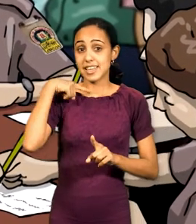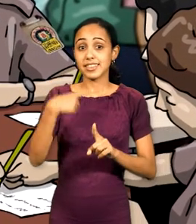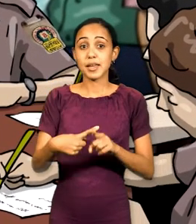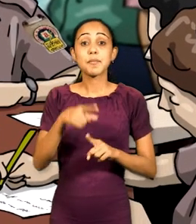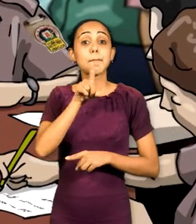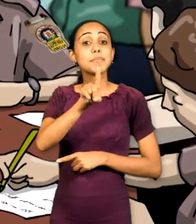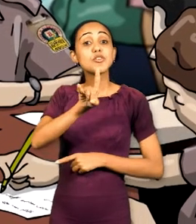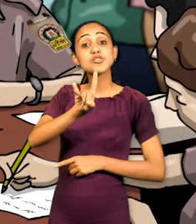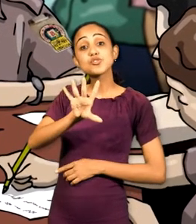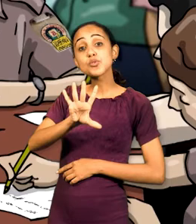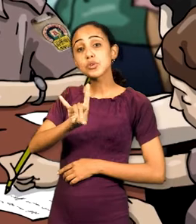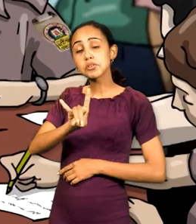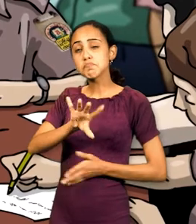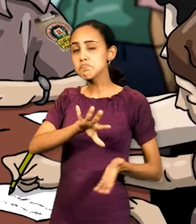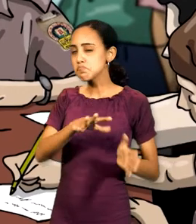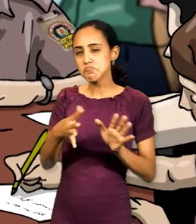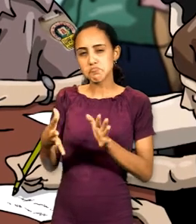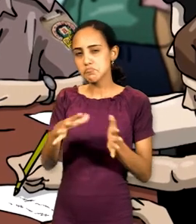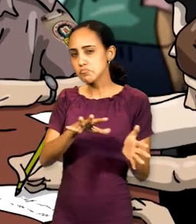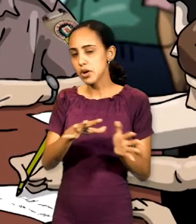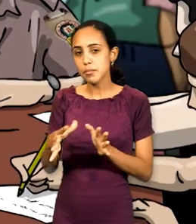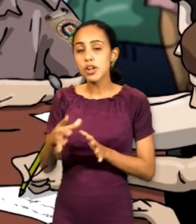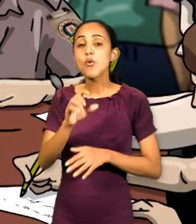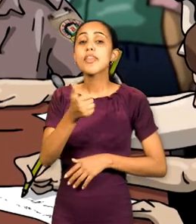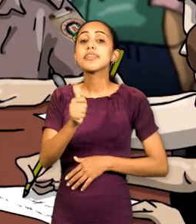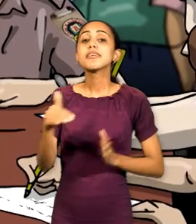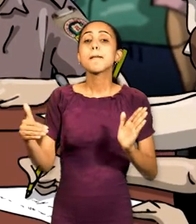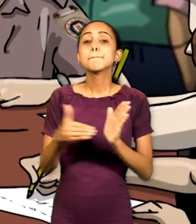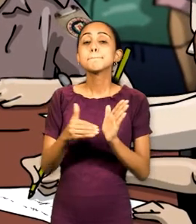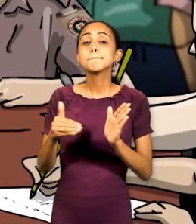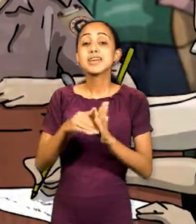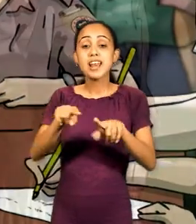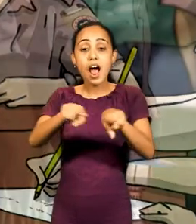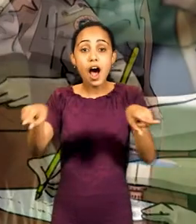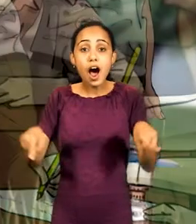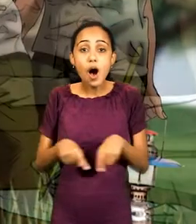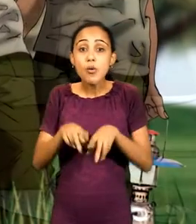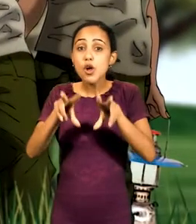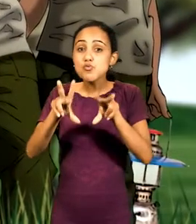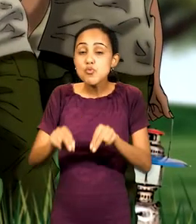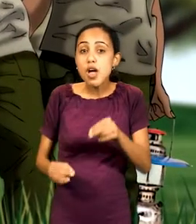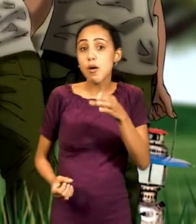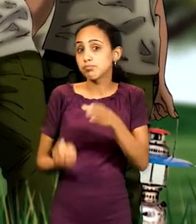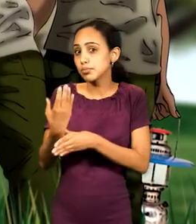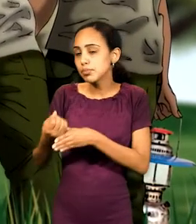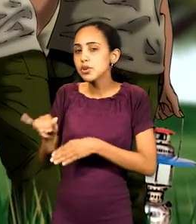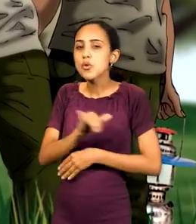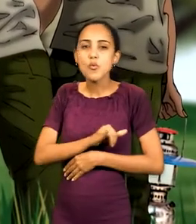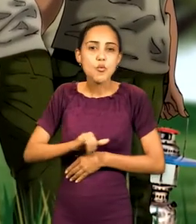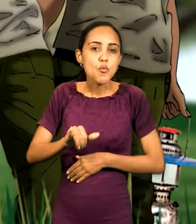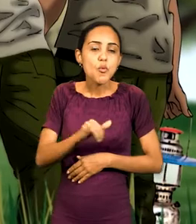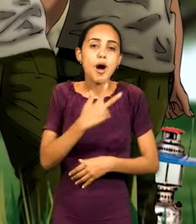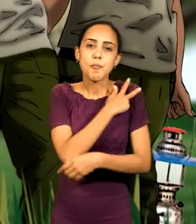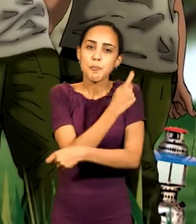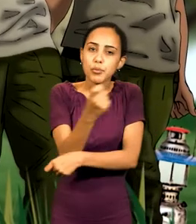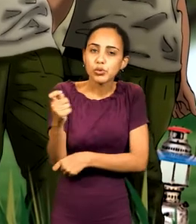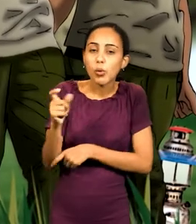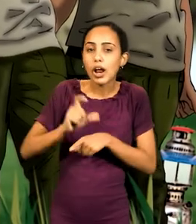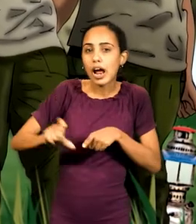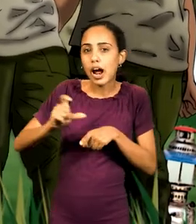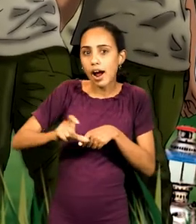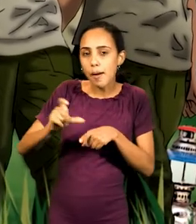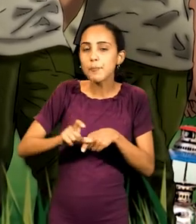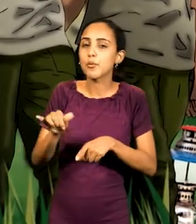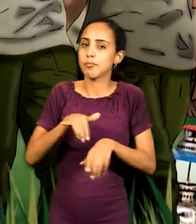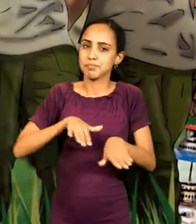1959, se crearon aproximadamente 10.000 aulas nuevas y se incrementaron los maestros en las zonas